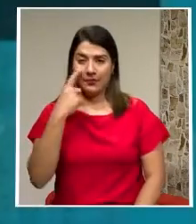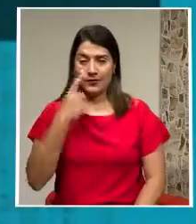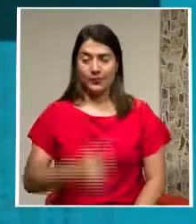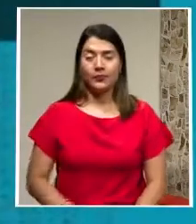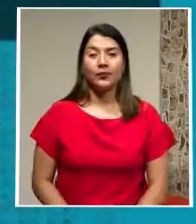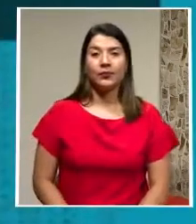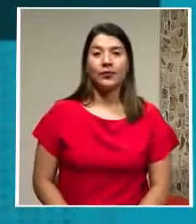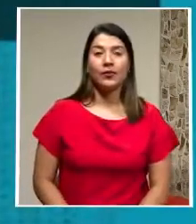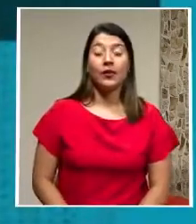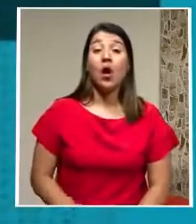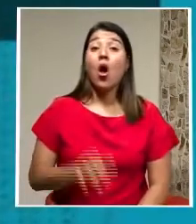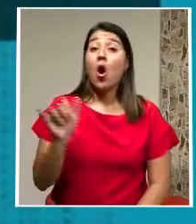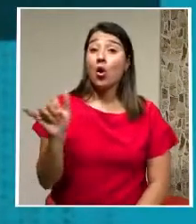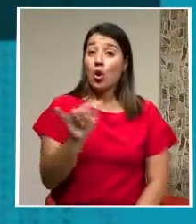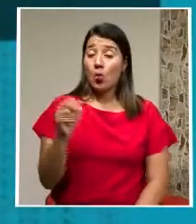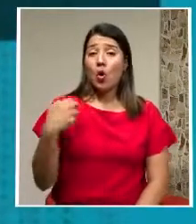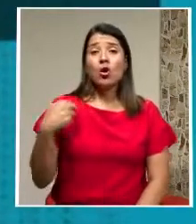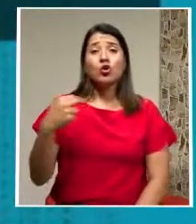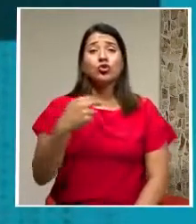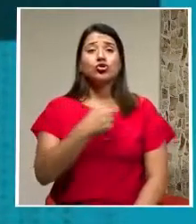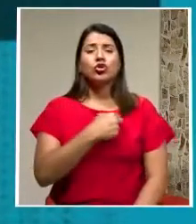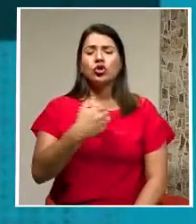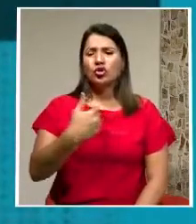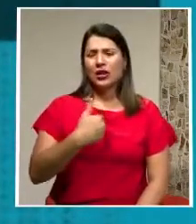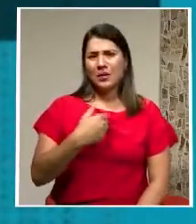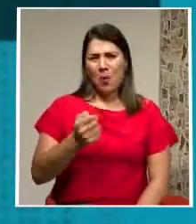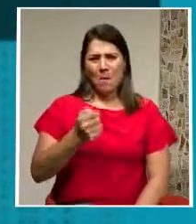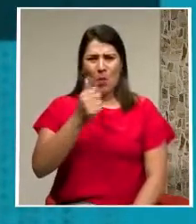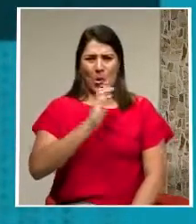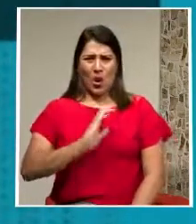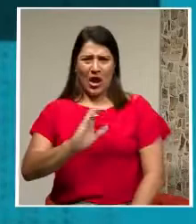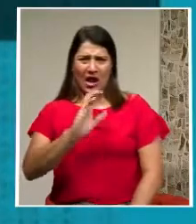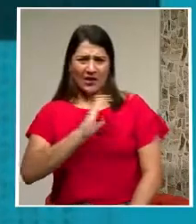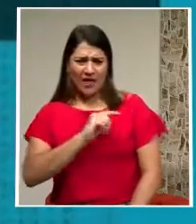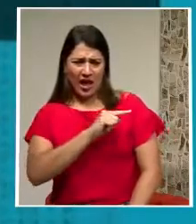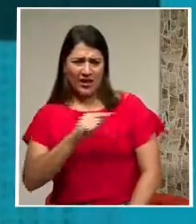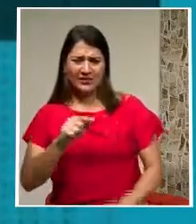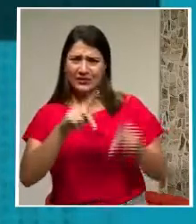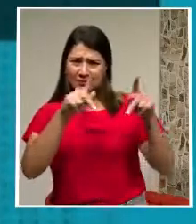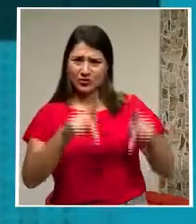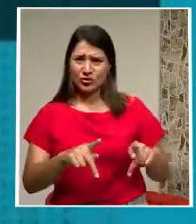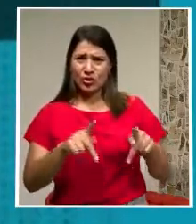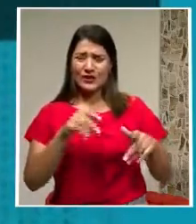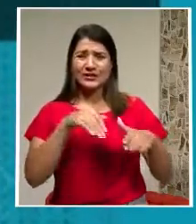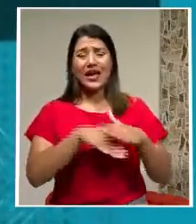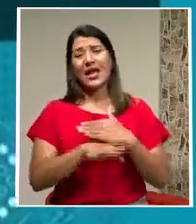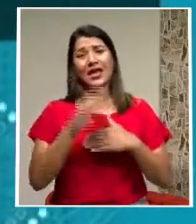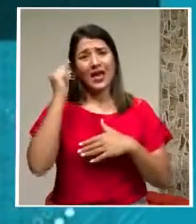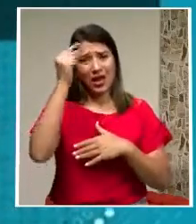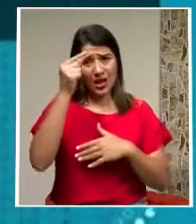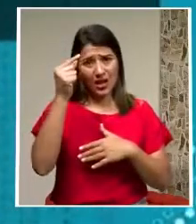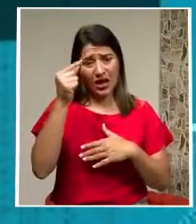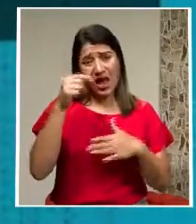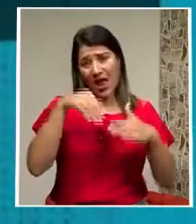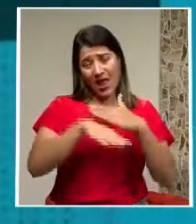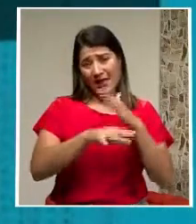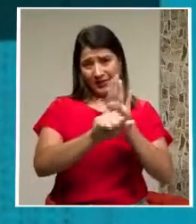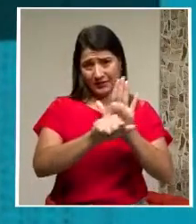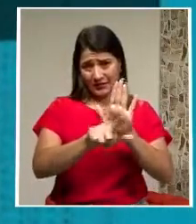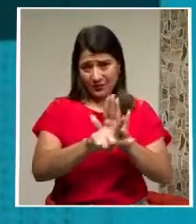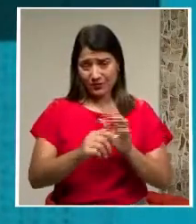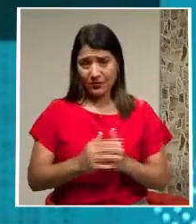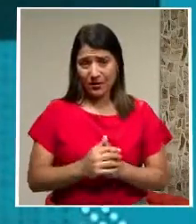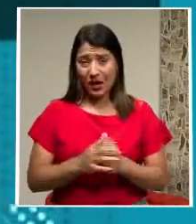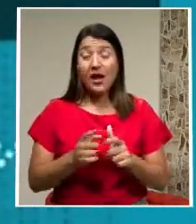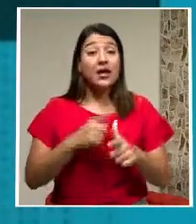Pero como tenemos baja calidad en las personas que están ahí en el primer poder de la república que es la asamblea legislativa vamos